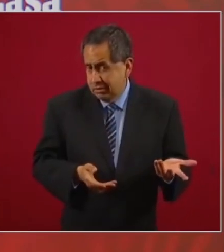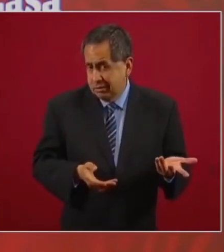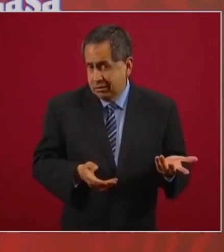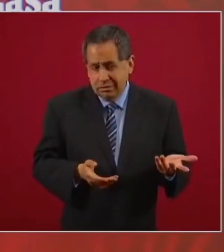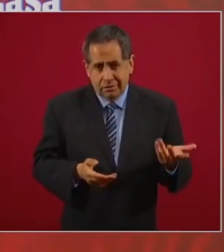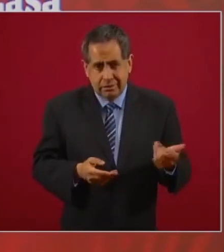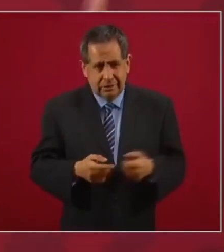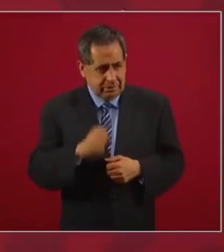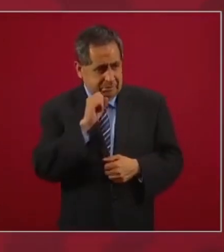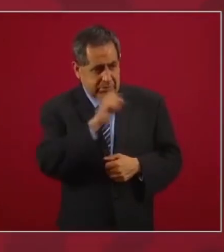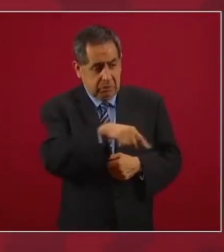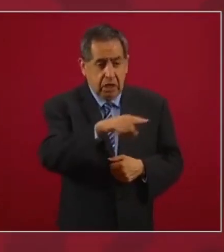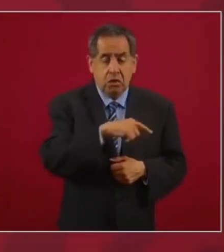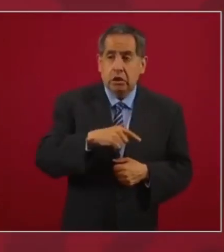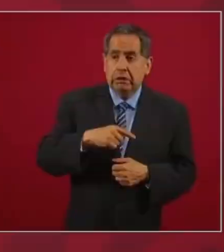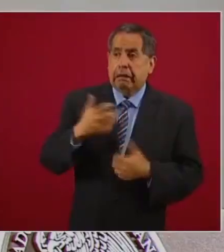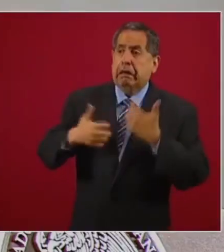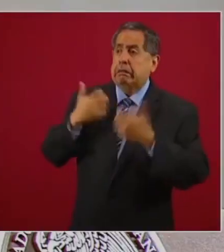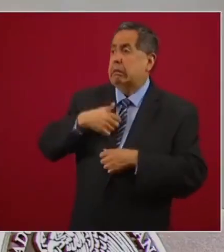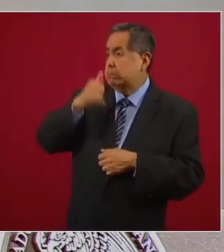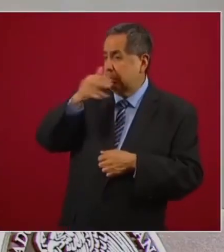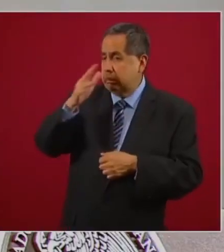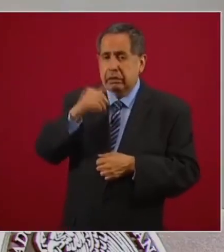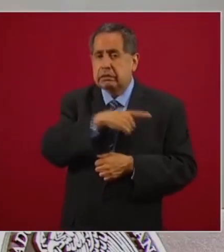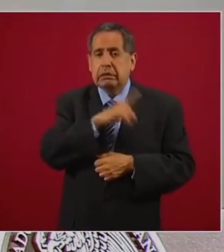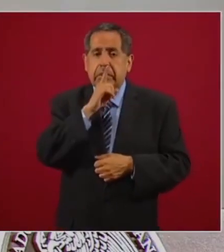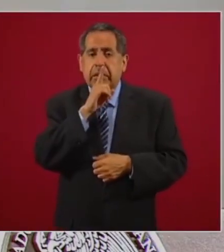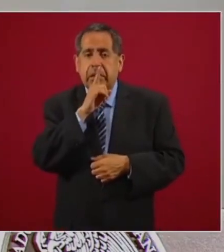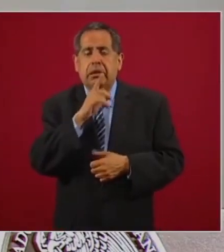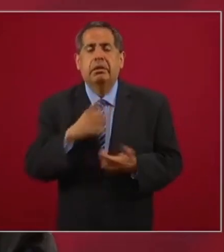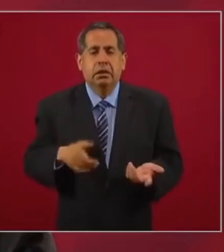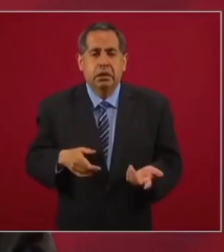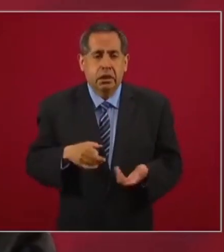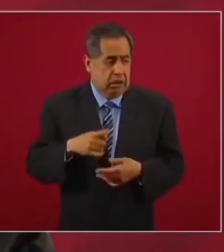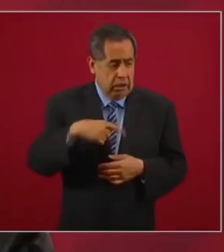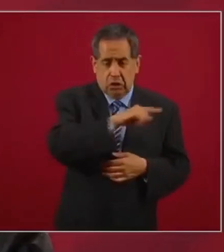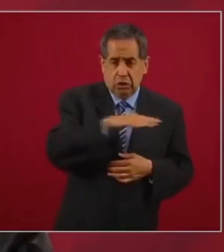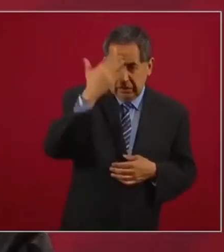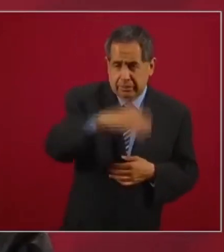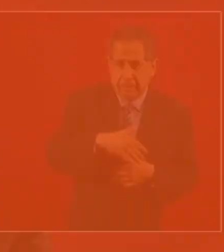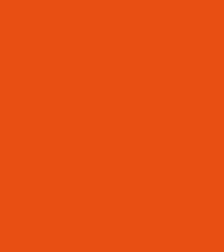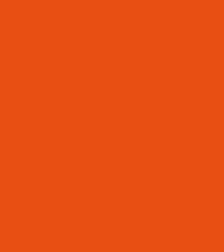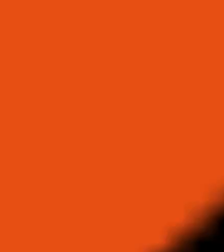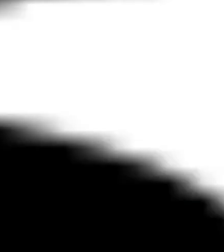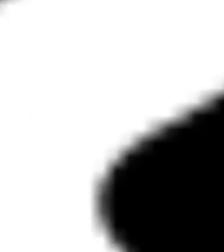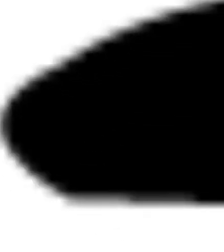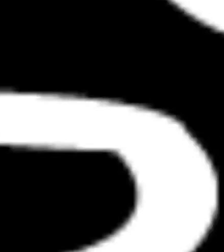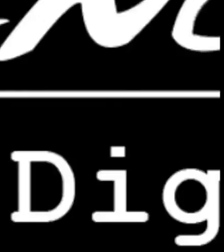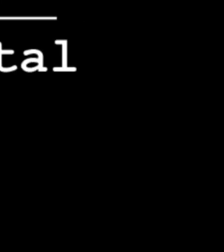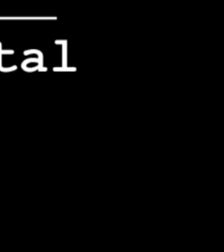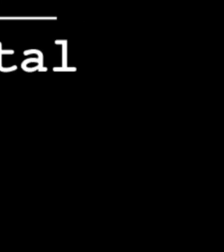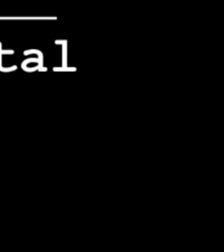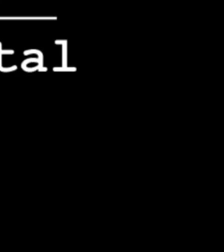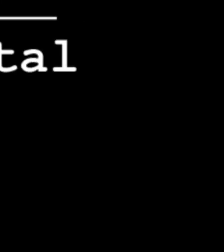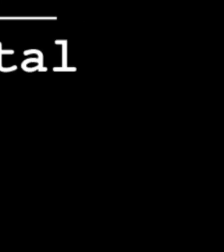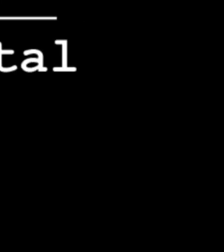¿Estos se quejaban? ¿Se sabía? Gracias. Gracias. Gracias. Gracias por